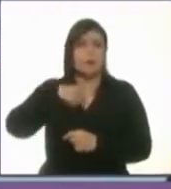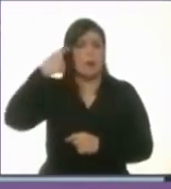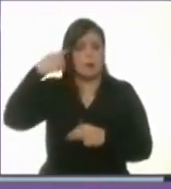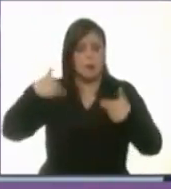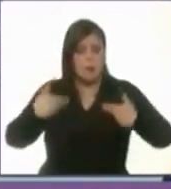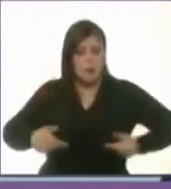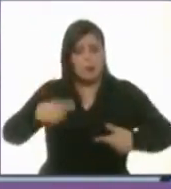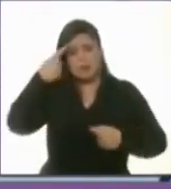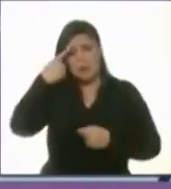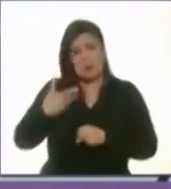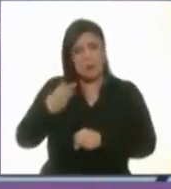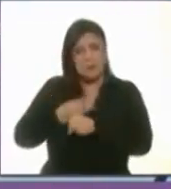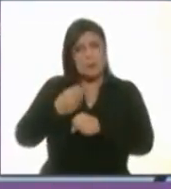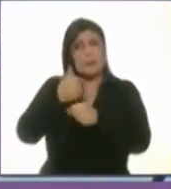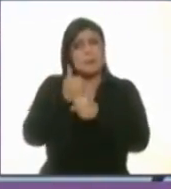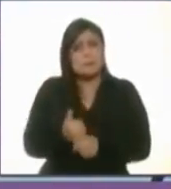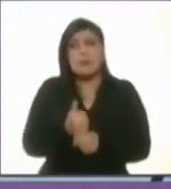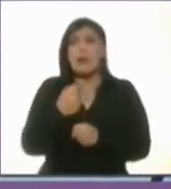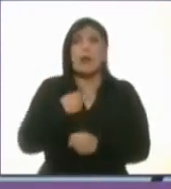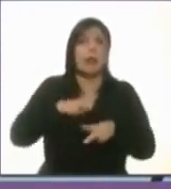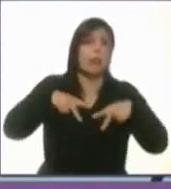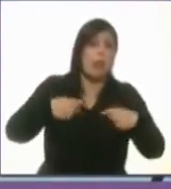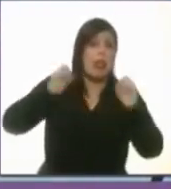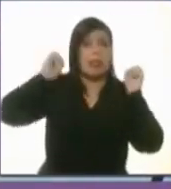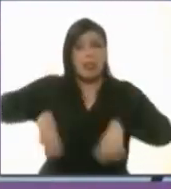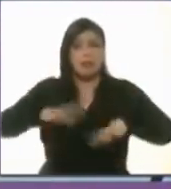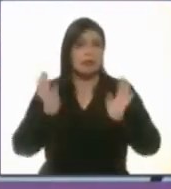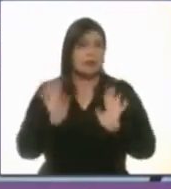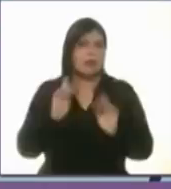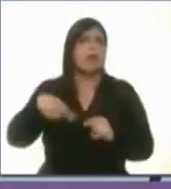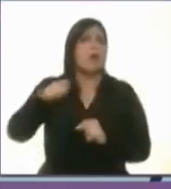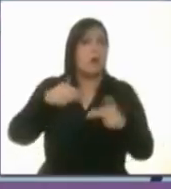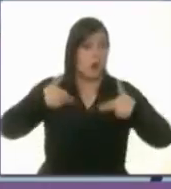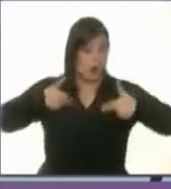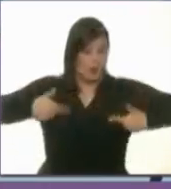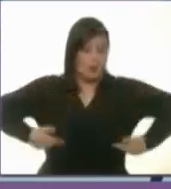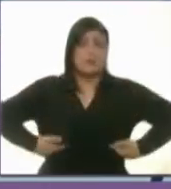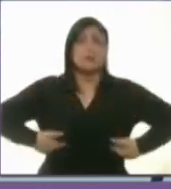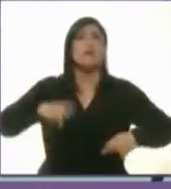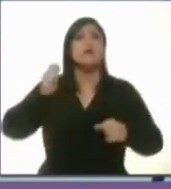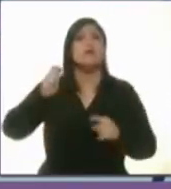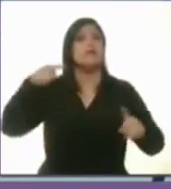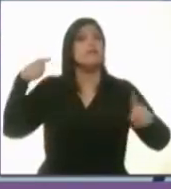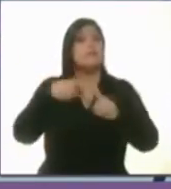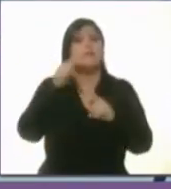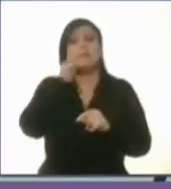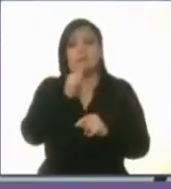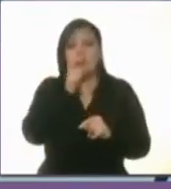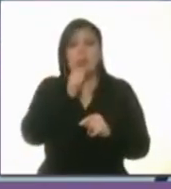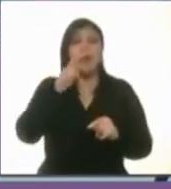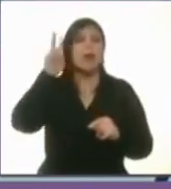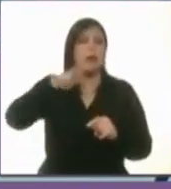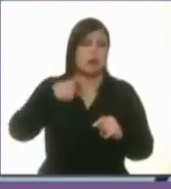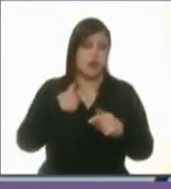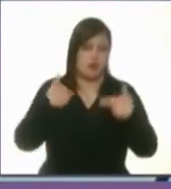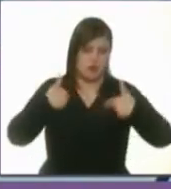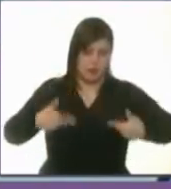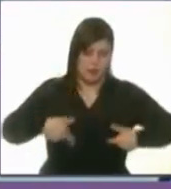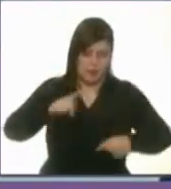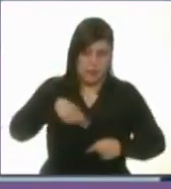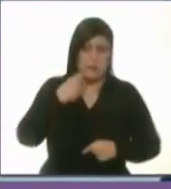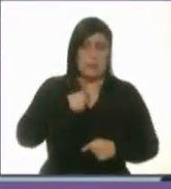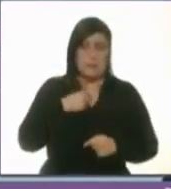capacidad de reponernos y no rendirnos nuestro humanismo es siempre un punto crítico y como humanista y de mi